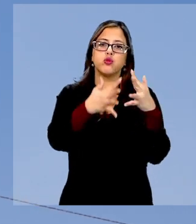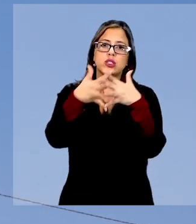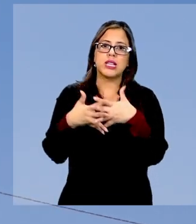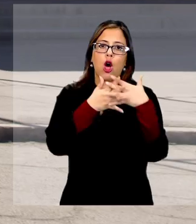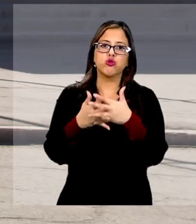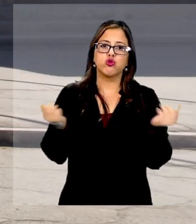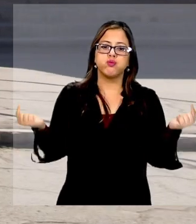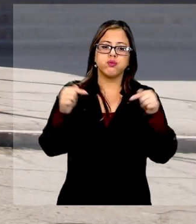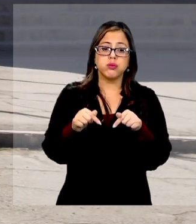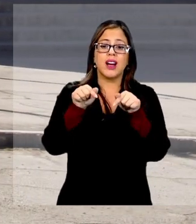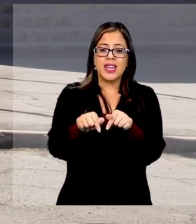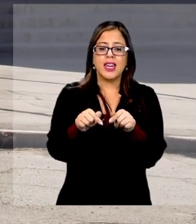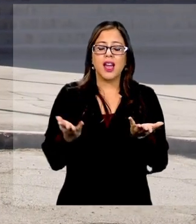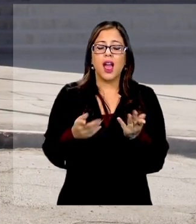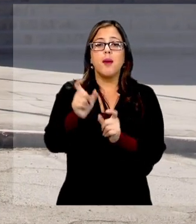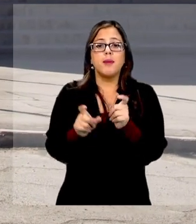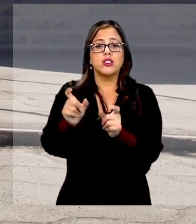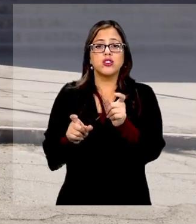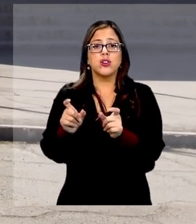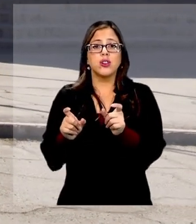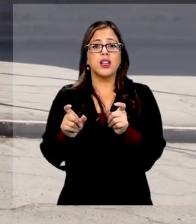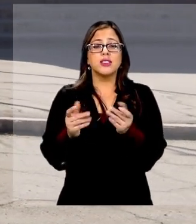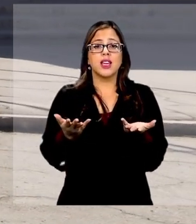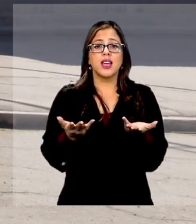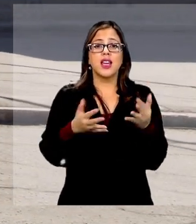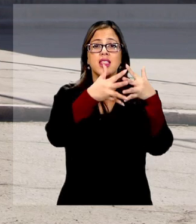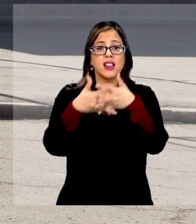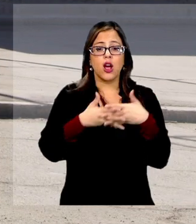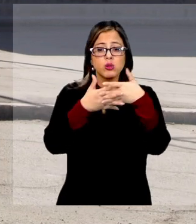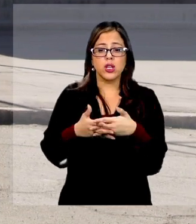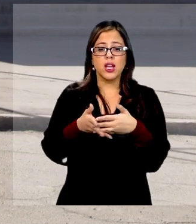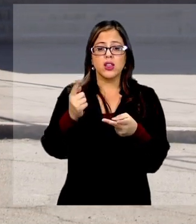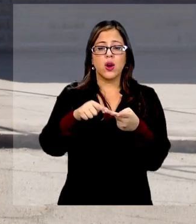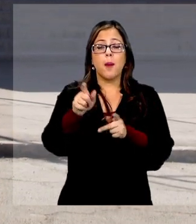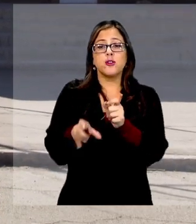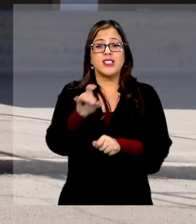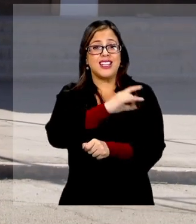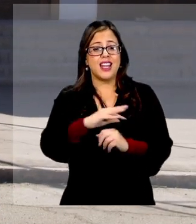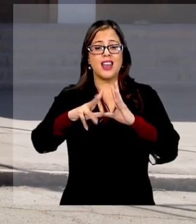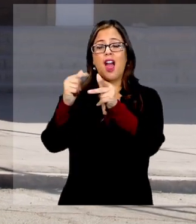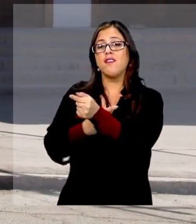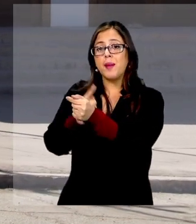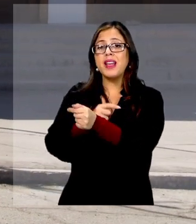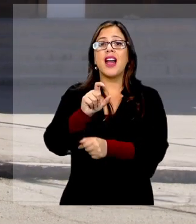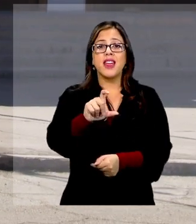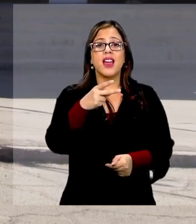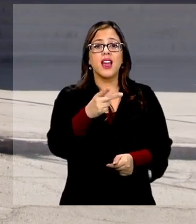norteamericanos. Aquí venían los gringos, venían los chilenos, la familia